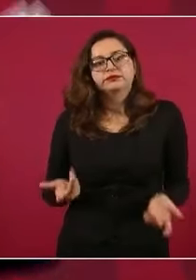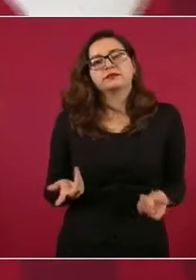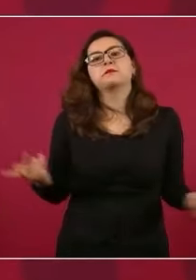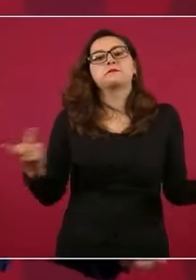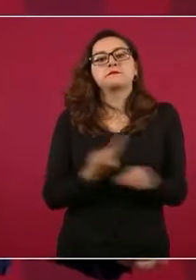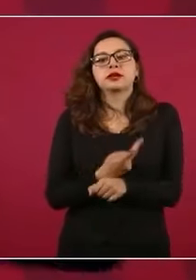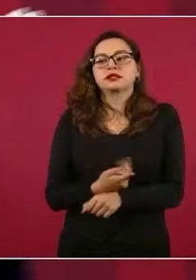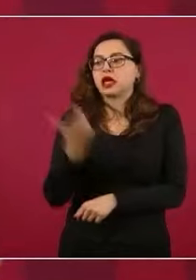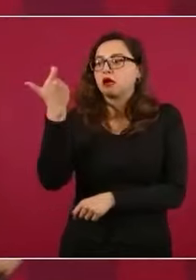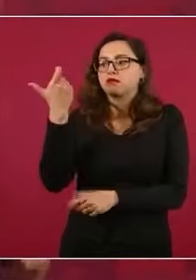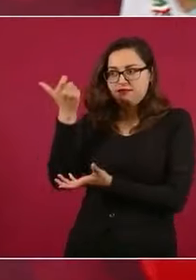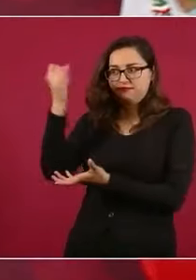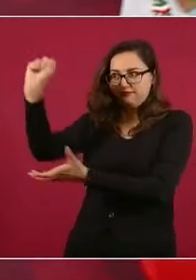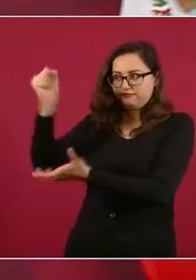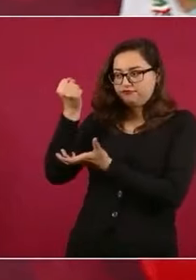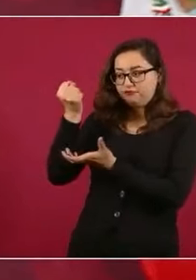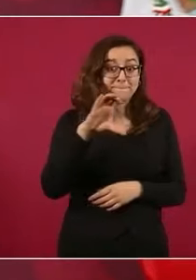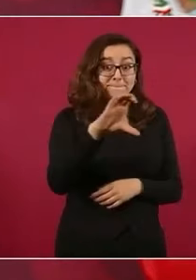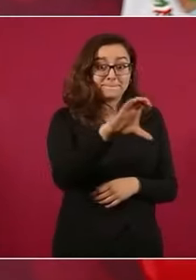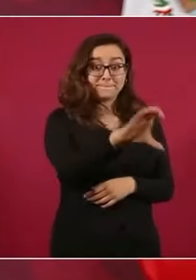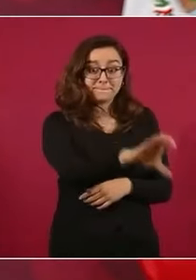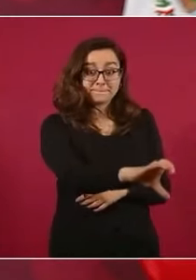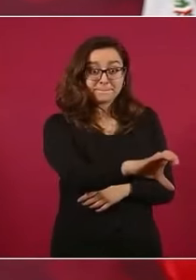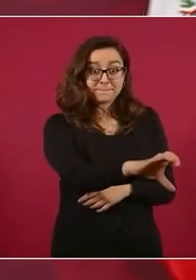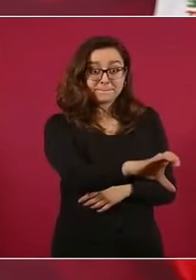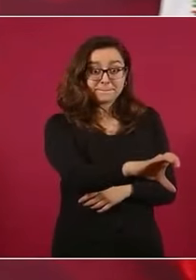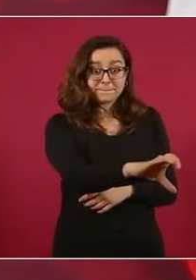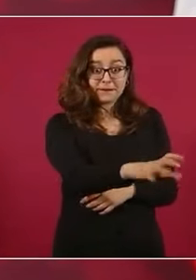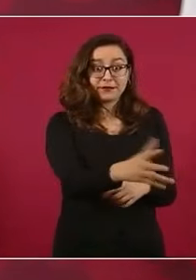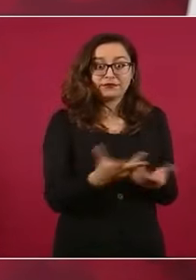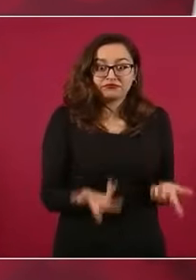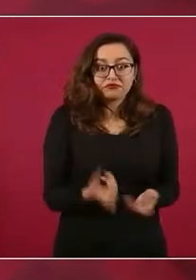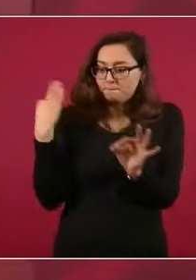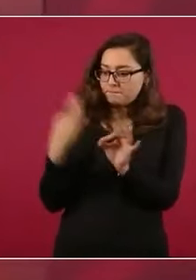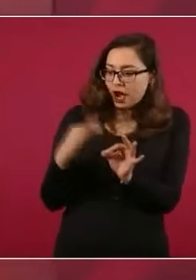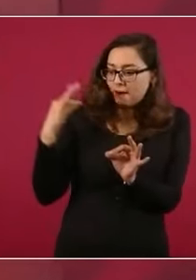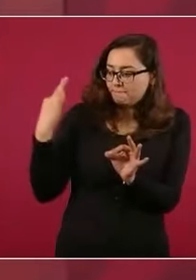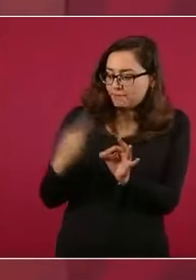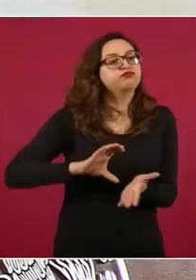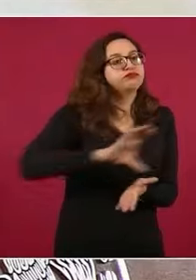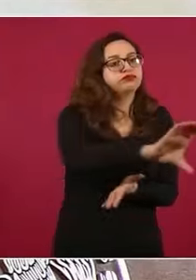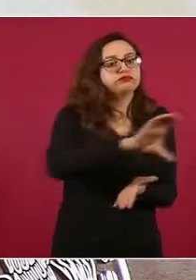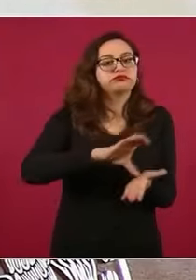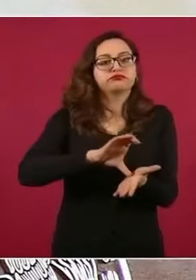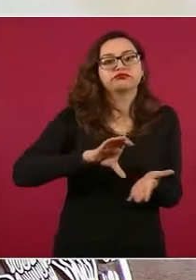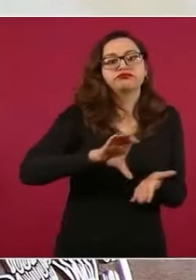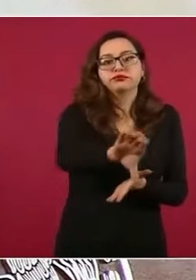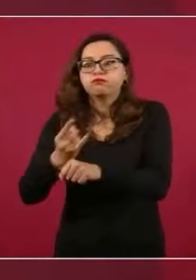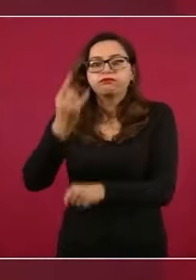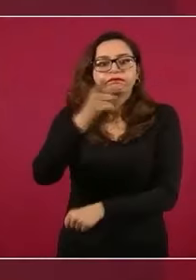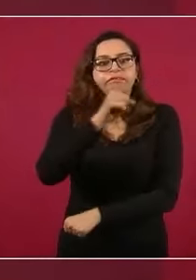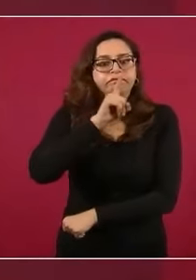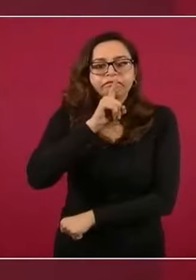sí, van a llegar recursos de la Federación. Desde que estamos aquí, nunca hemos dejado de entregar a ningún estado lo que por ahí les